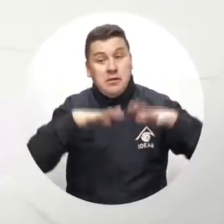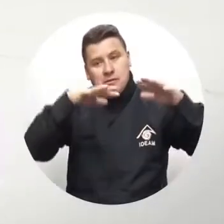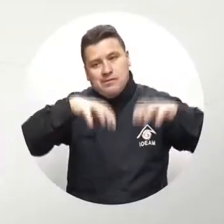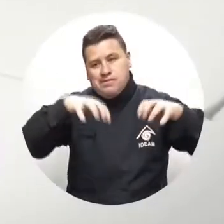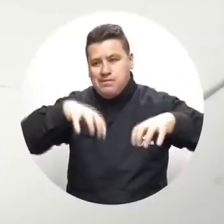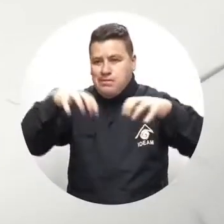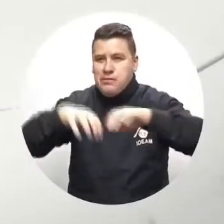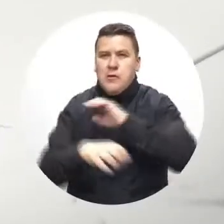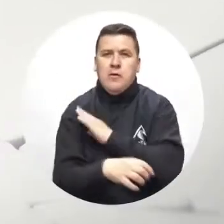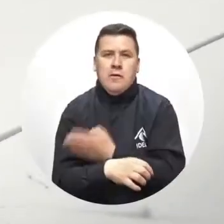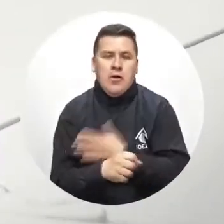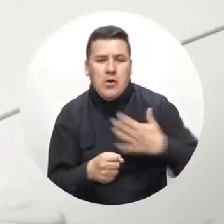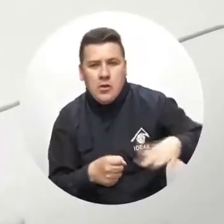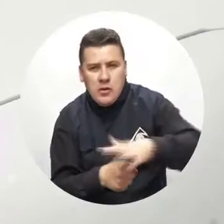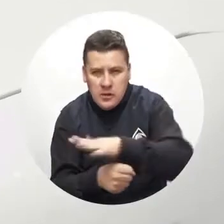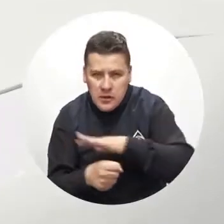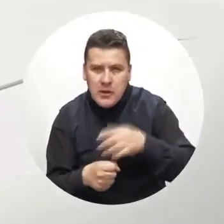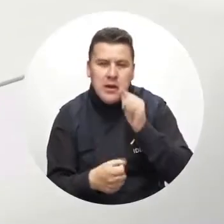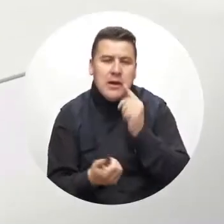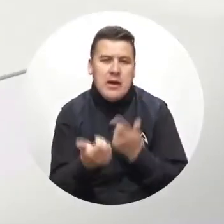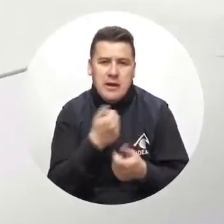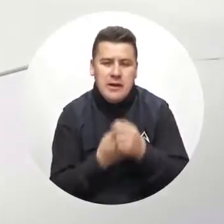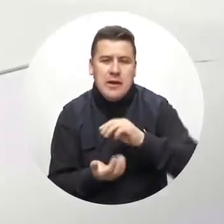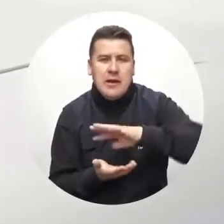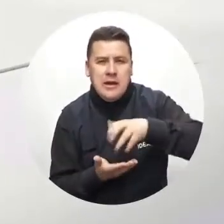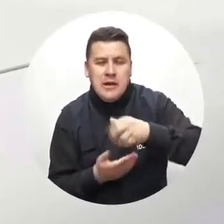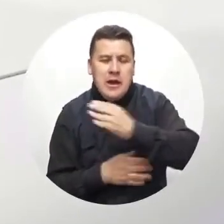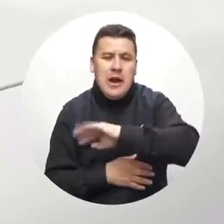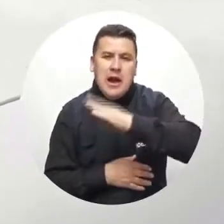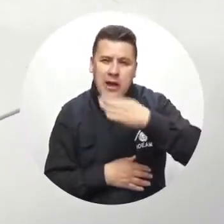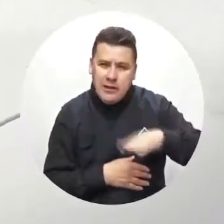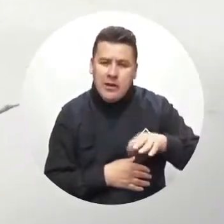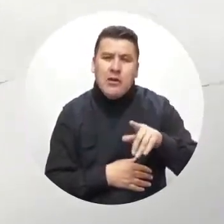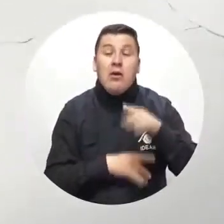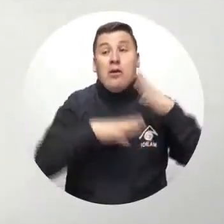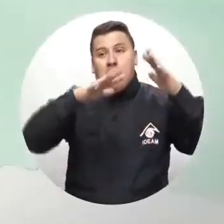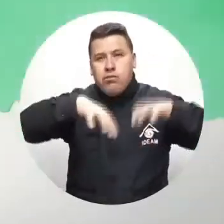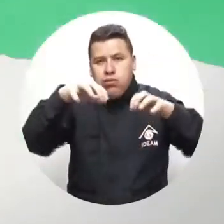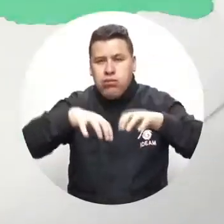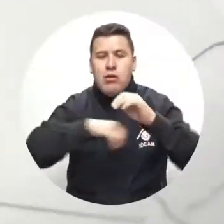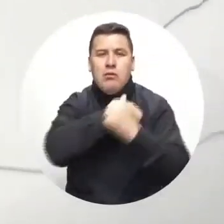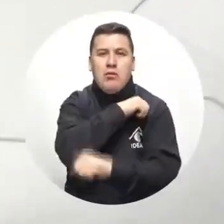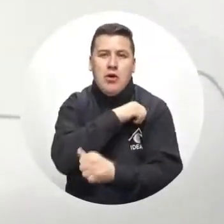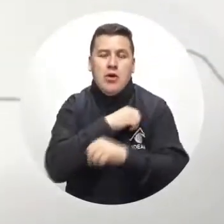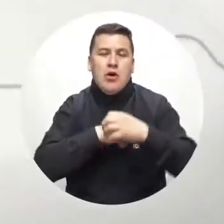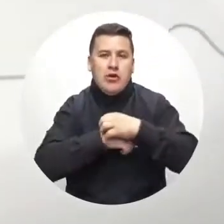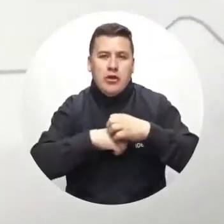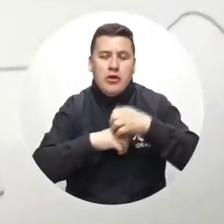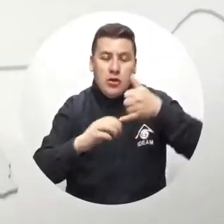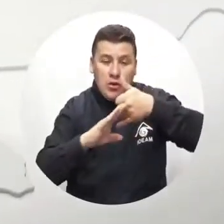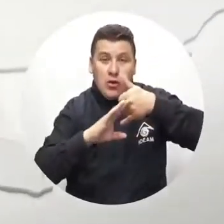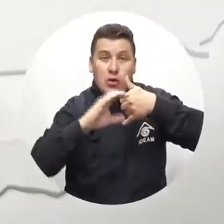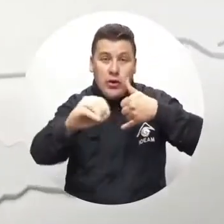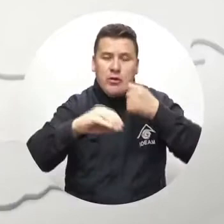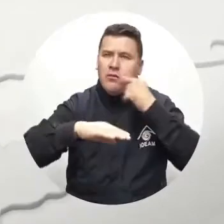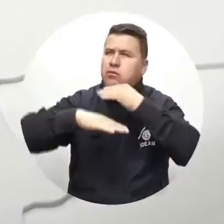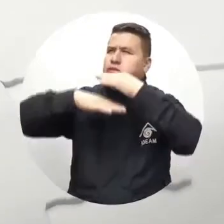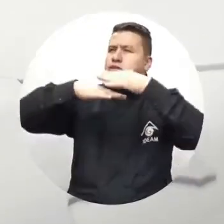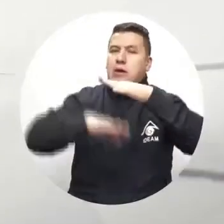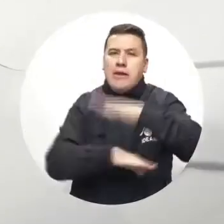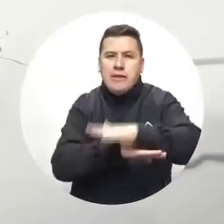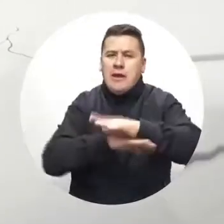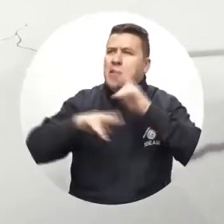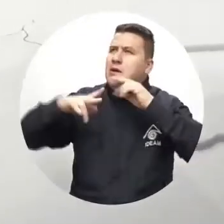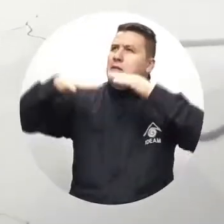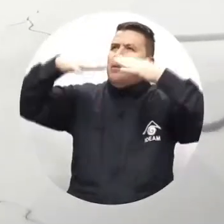moderadas y fuertes en Cundinamarca, Eje Cafetero, Santander y Antioquia, chubascos en Boyacá y Tolima. La orinoquía colombiana tendrá en la tarde